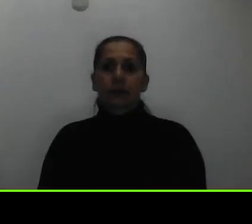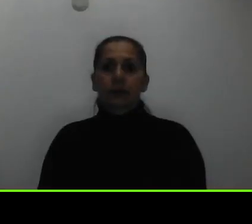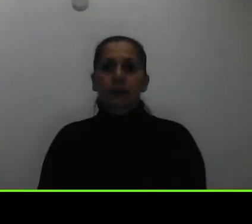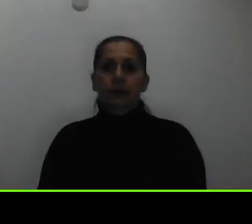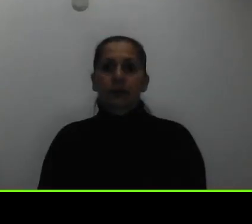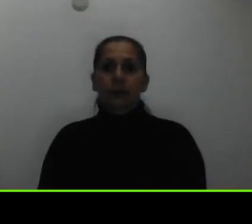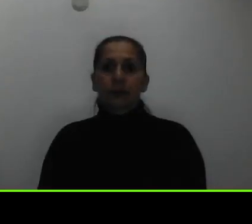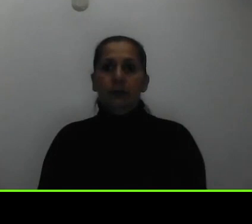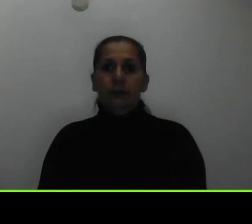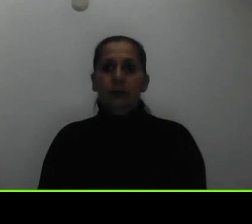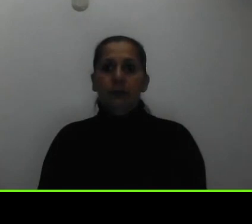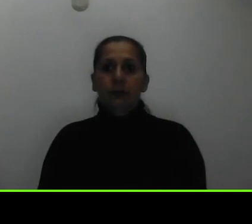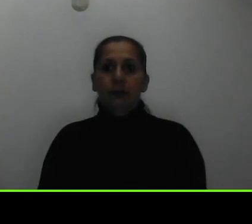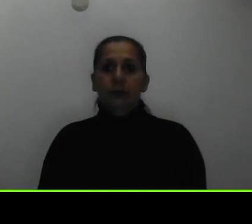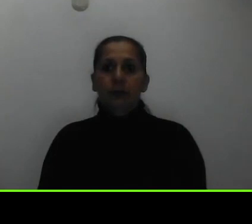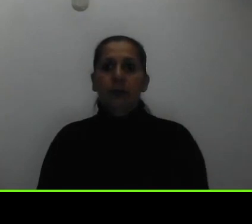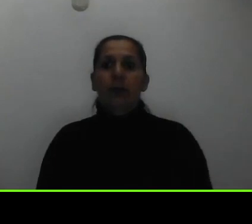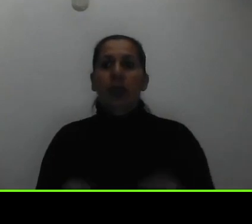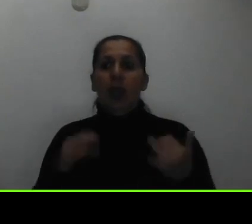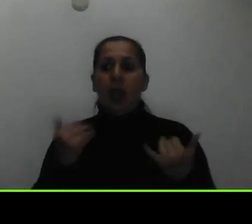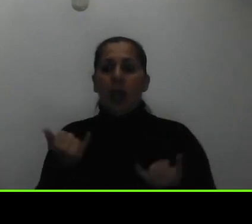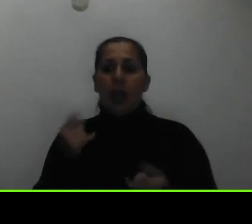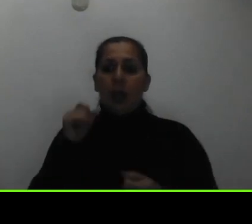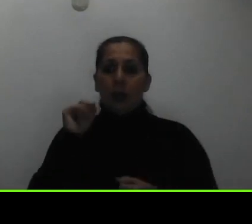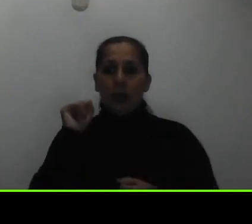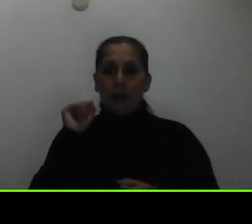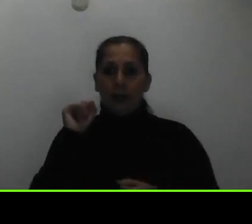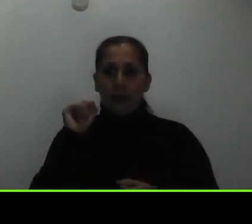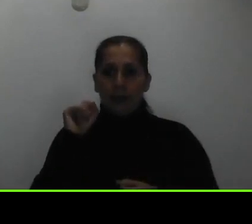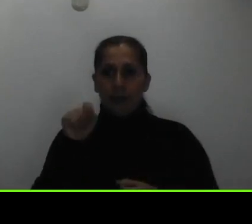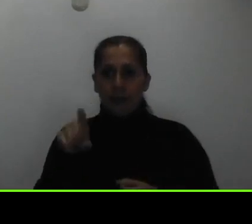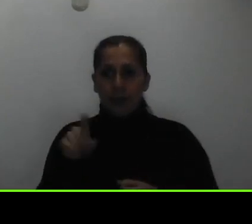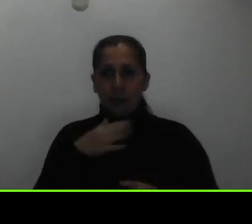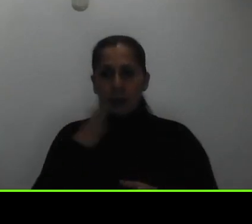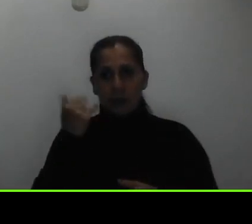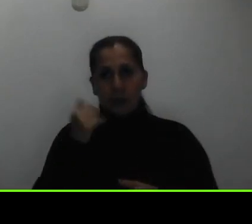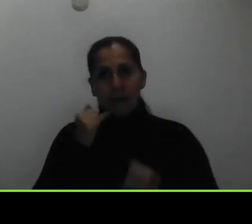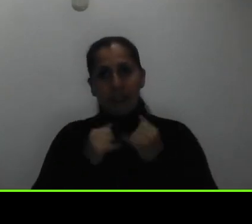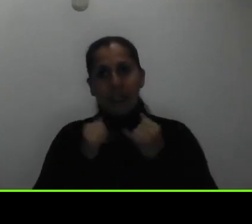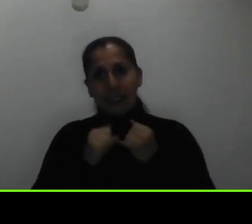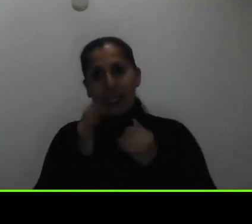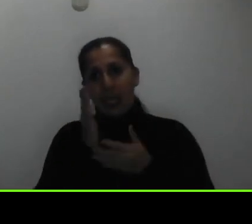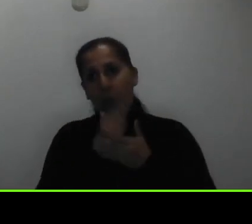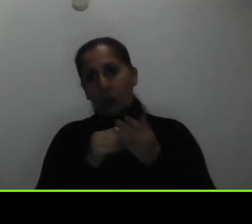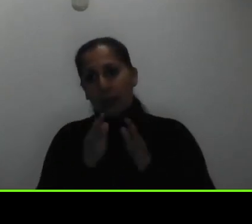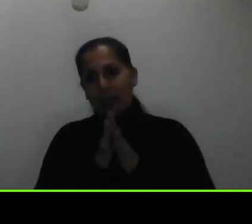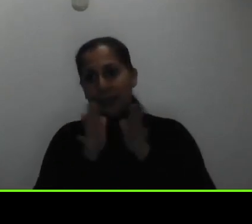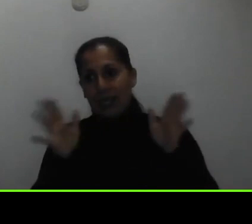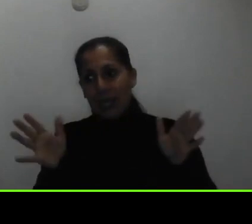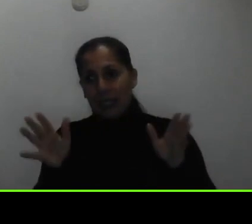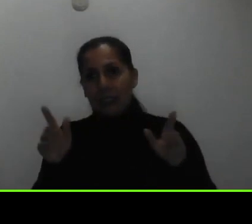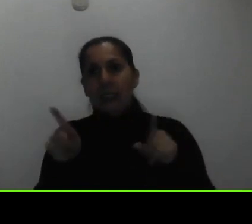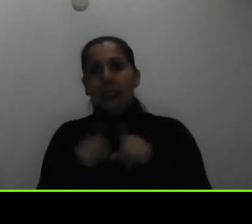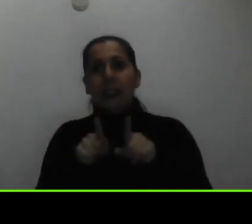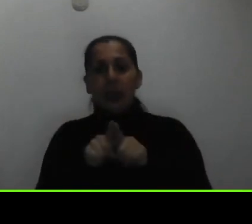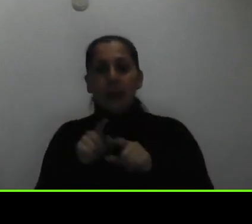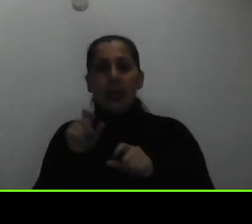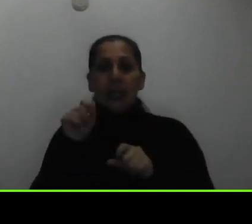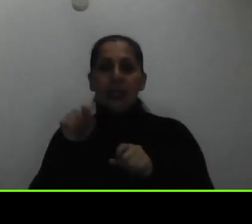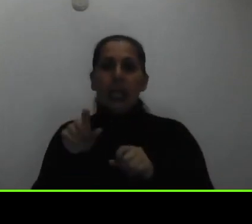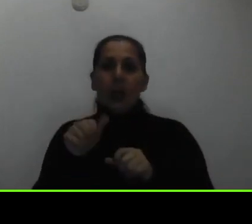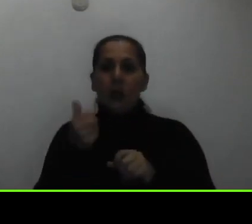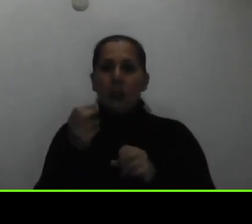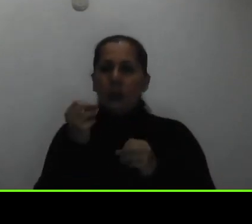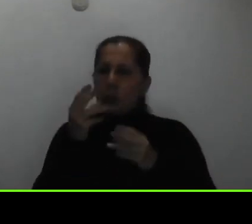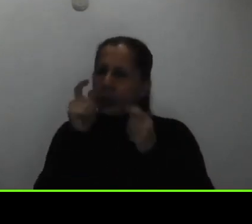sí vamos a ir con preguntas ahora finalizar con algunas generales y entrar a unas que están bastante